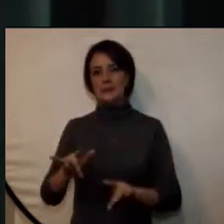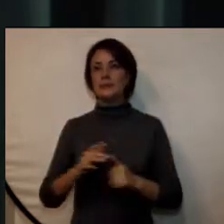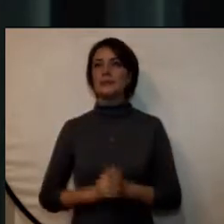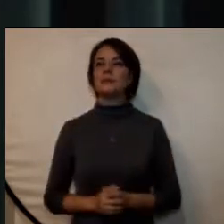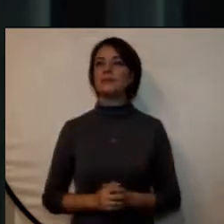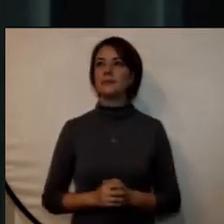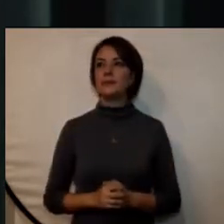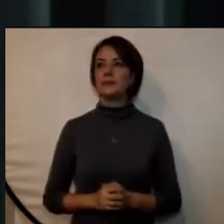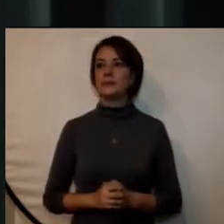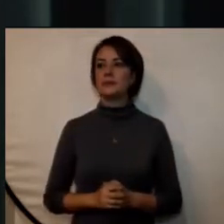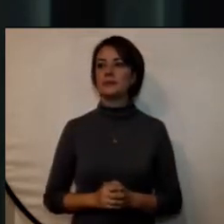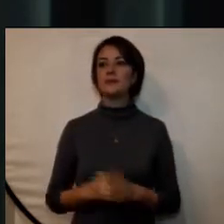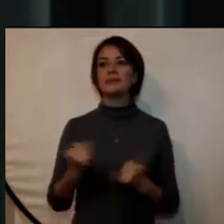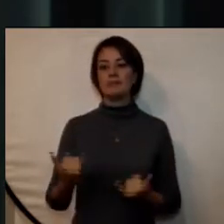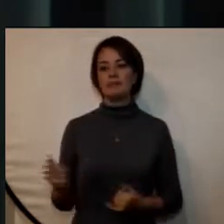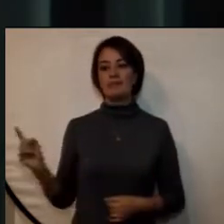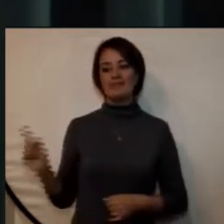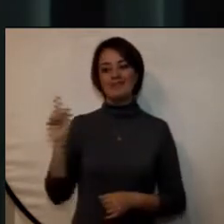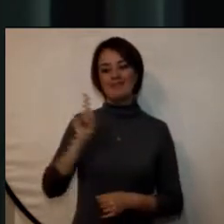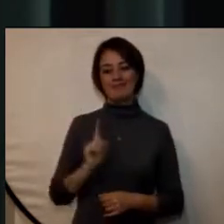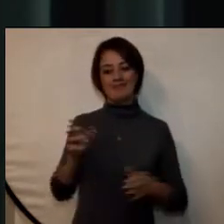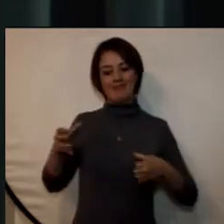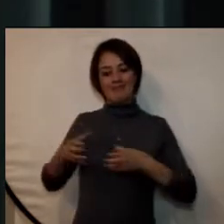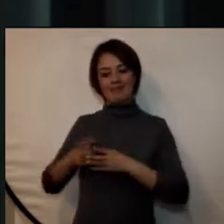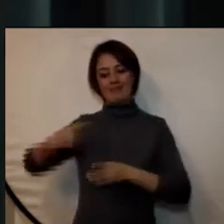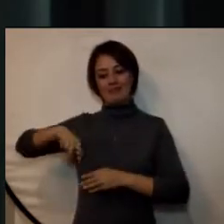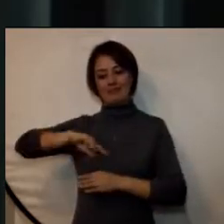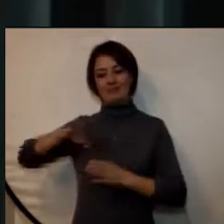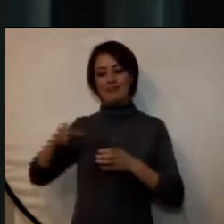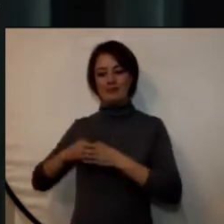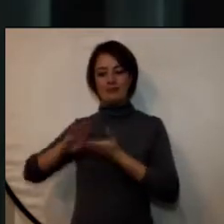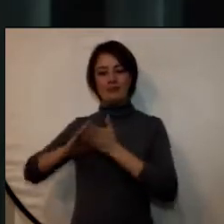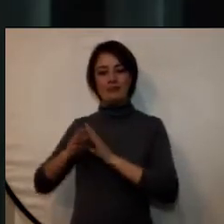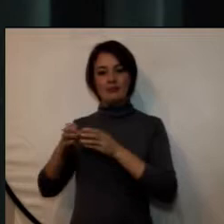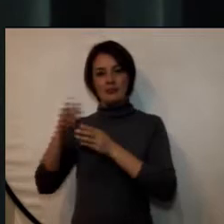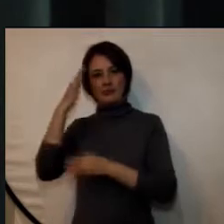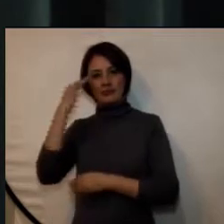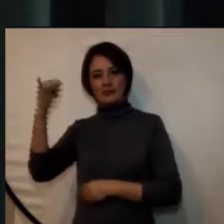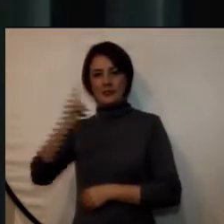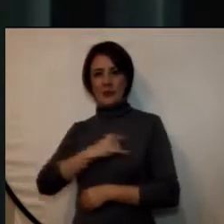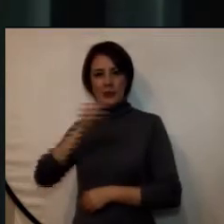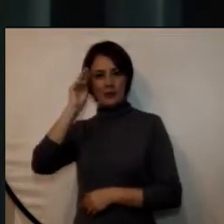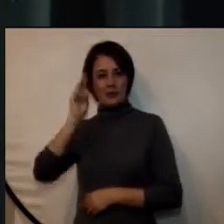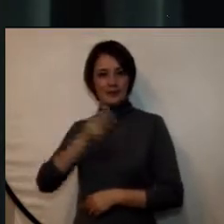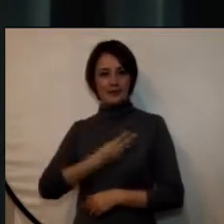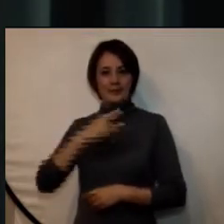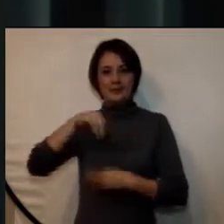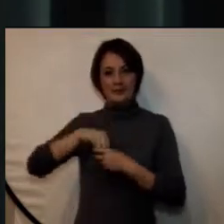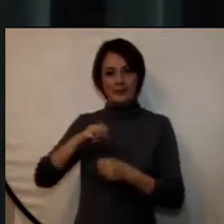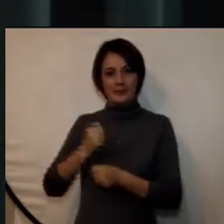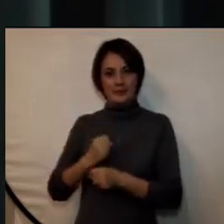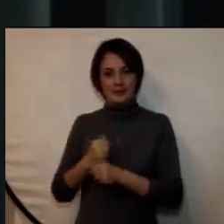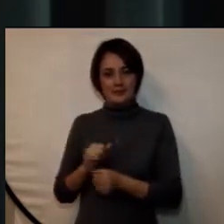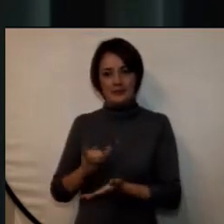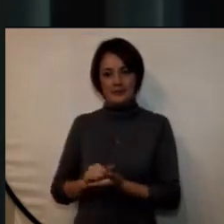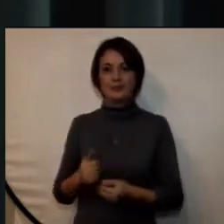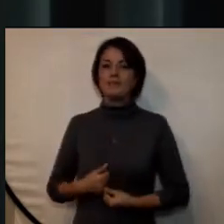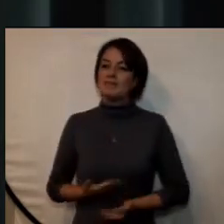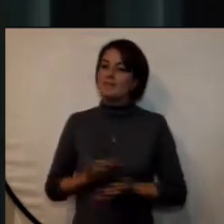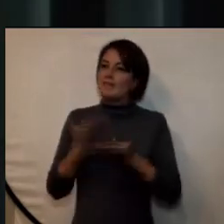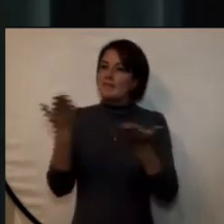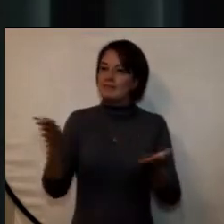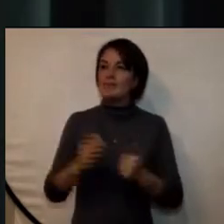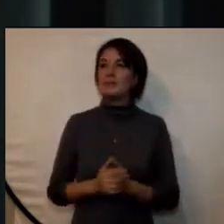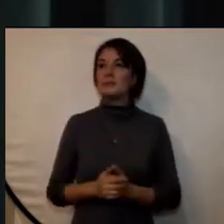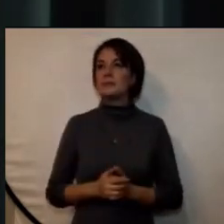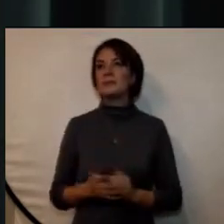En nombre de quien hacemos parte de esta maravillosa comunidad académica de nuestra Universidad Militar Nueva Granada, permítame